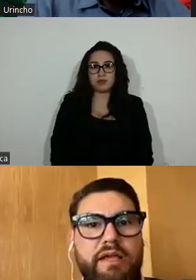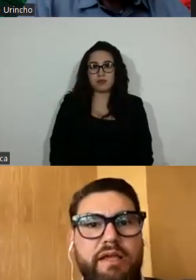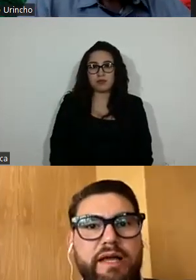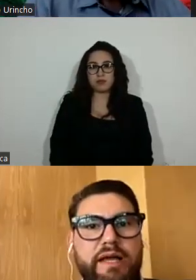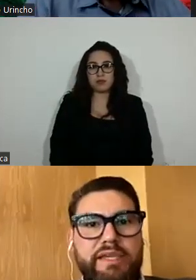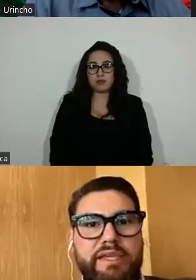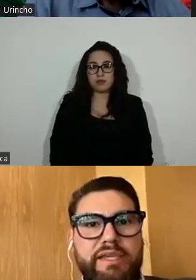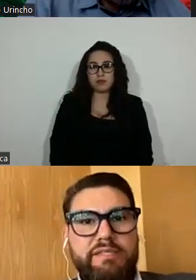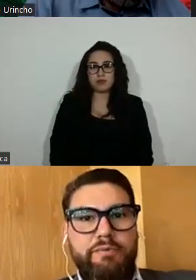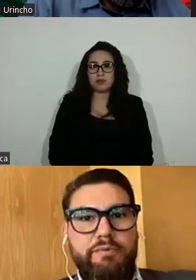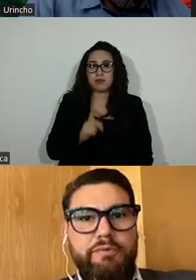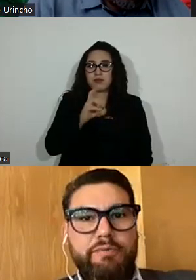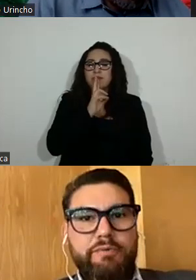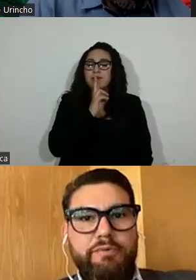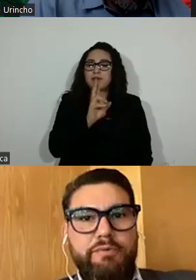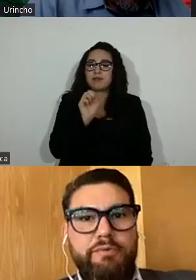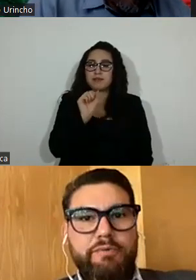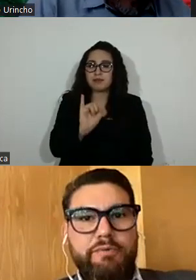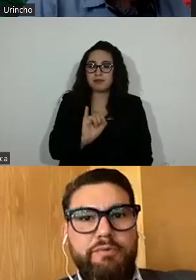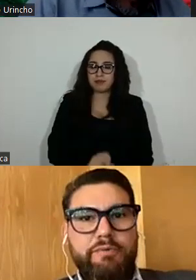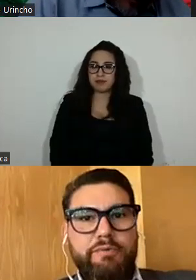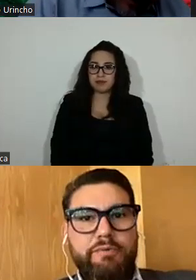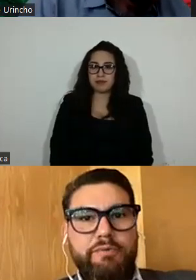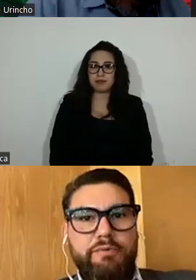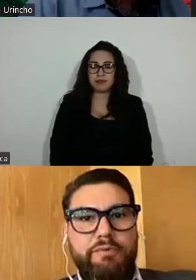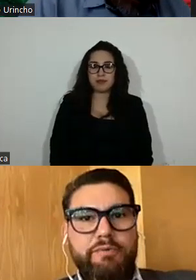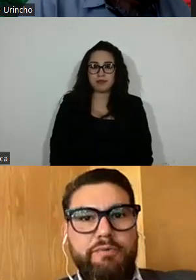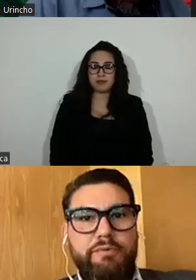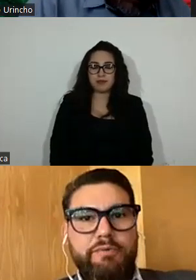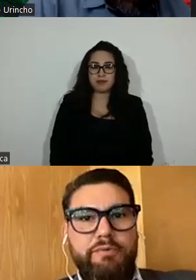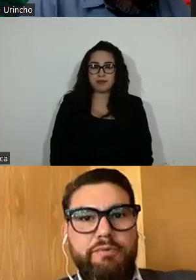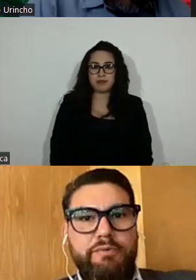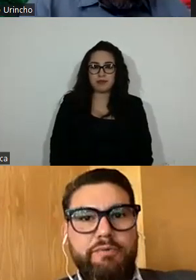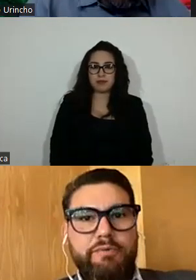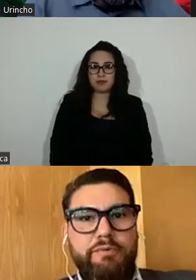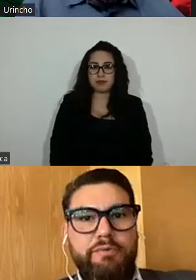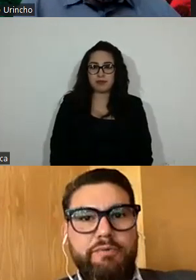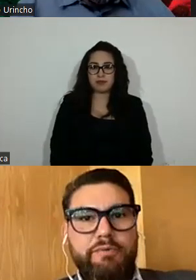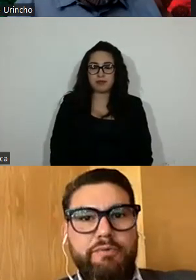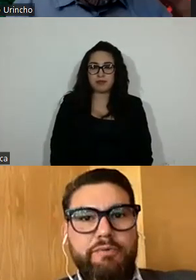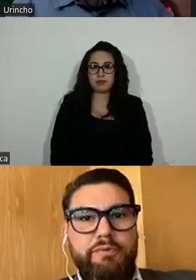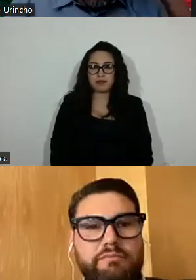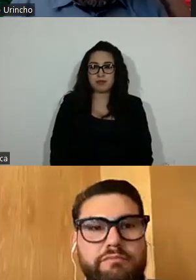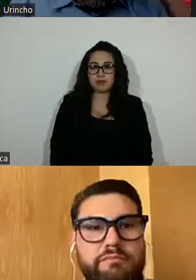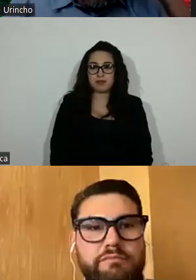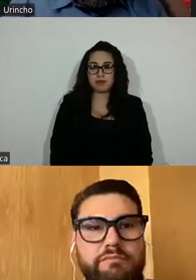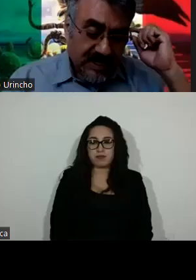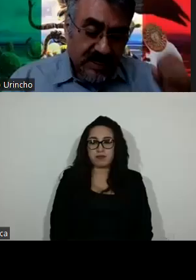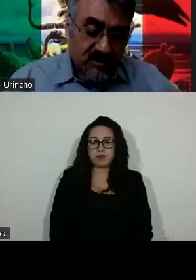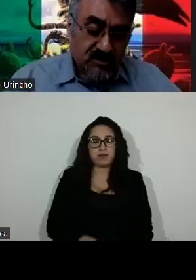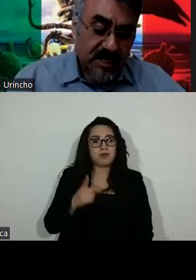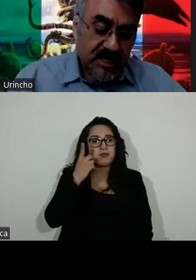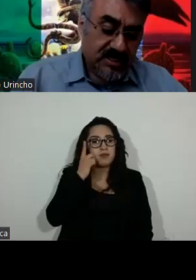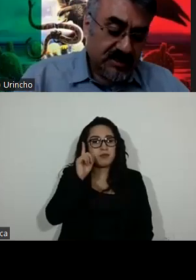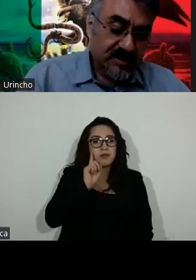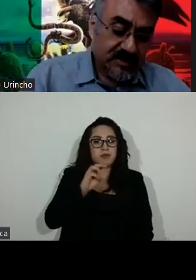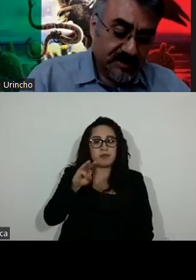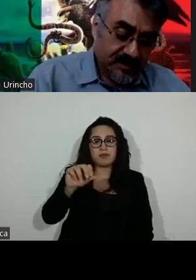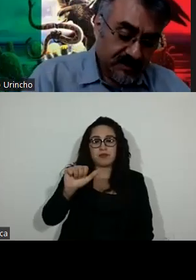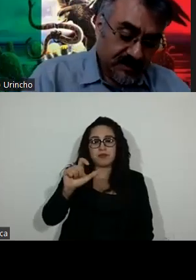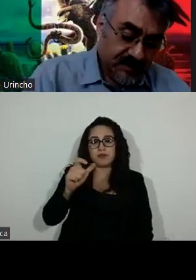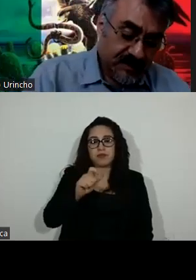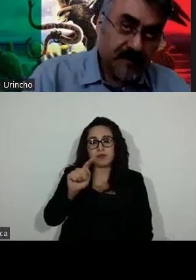Cáñez Morales, a favor. Gracias, diputado. Diputada Masta Iráez González.